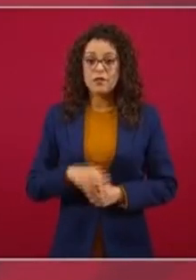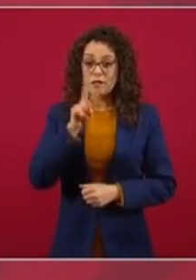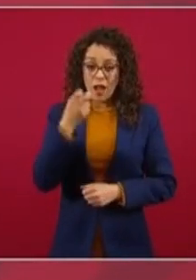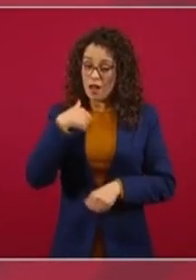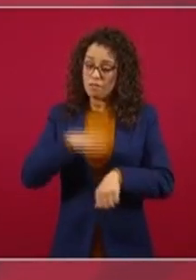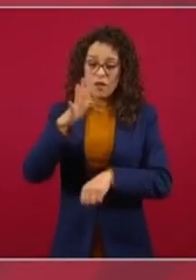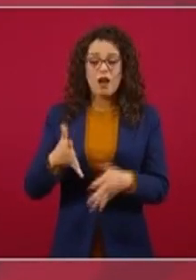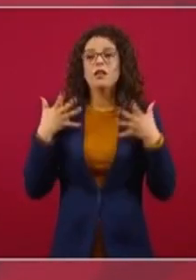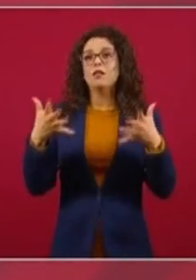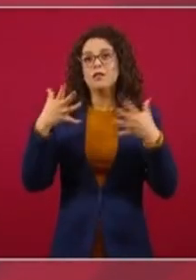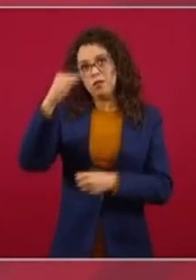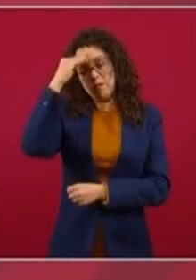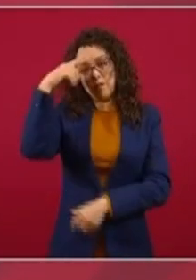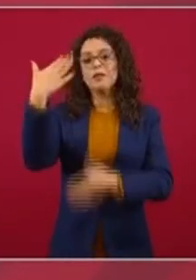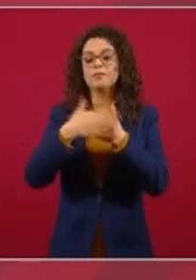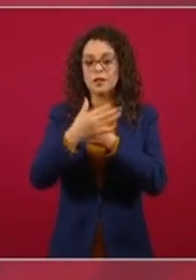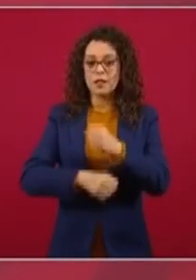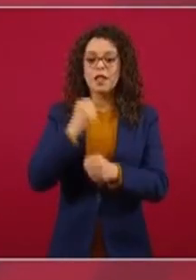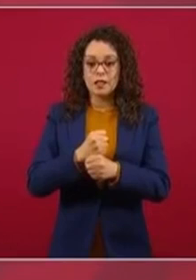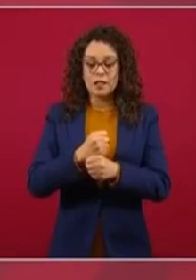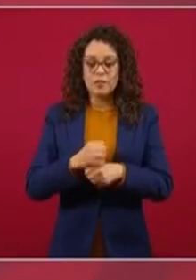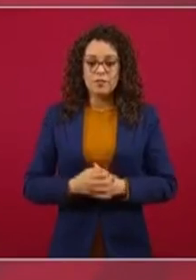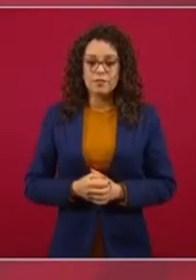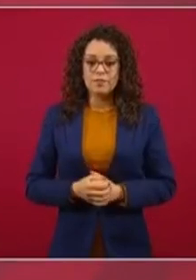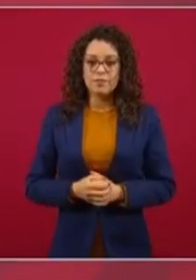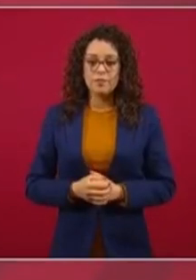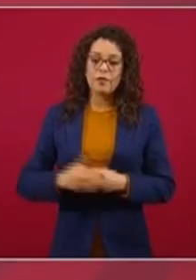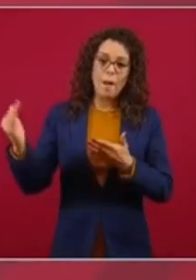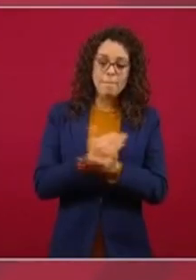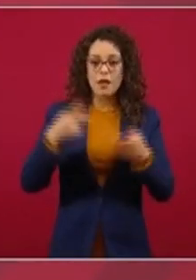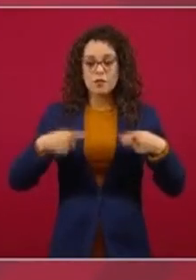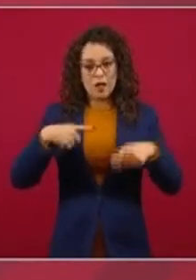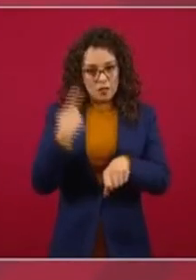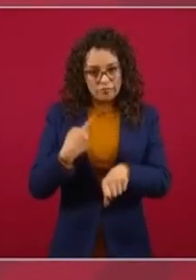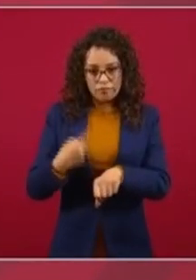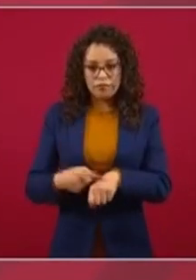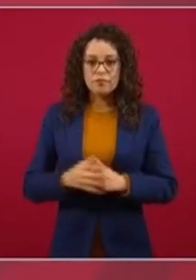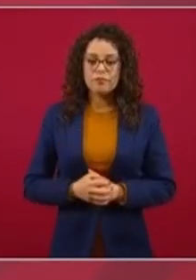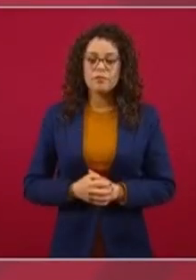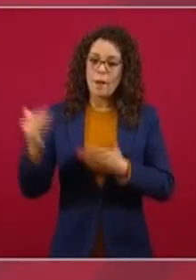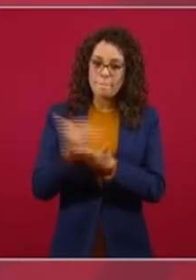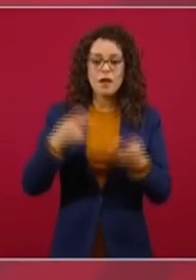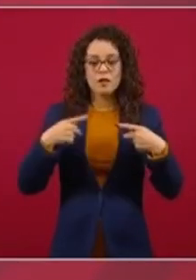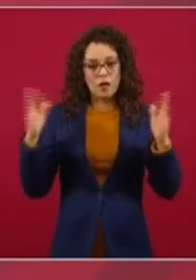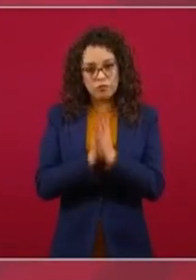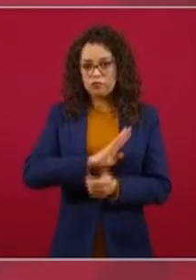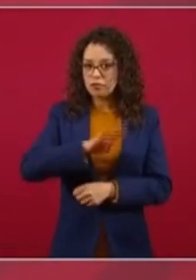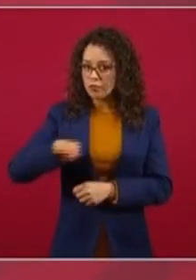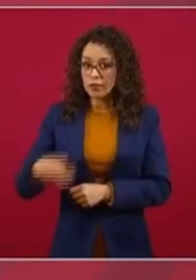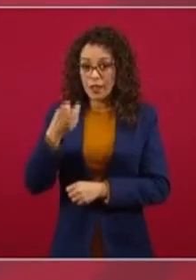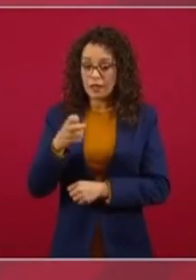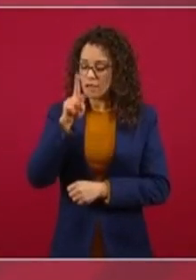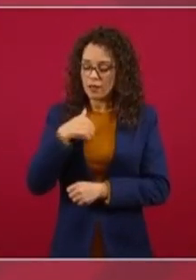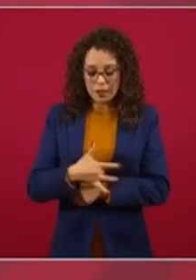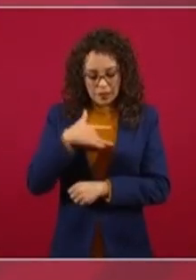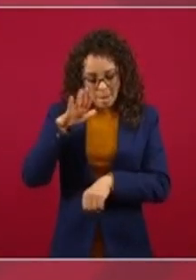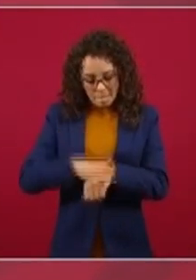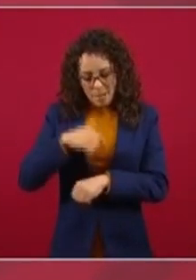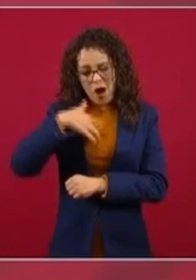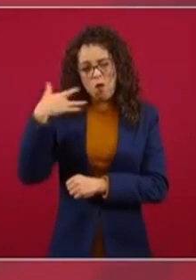deseo para el año próximo. Que ya no se siga enfermando la gente, que no se sigan perdiendo vidas. Eso es lo que más me duele.